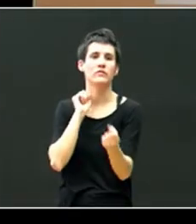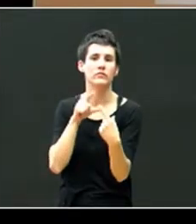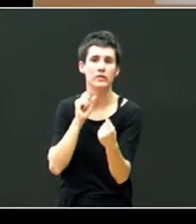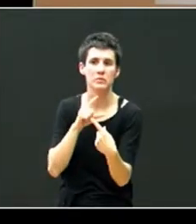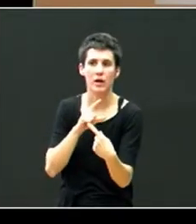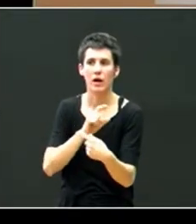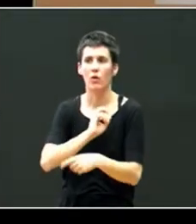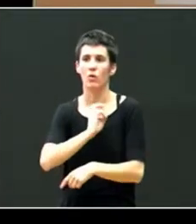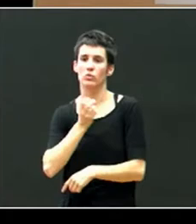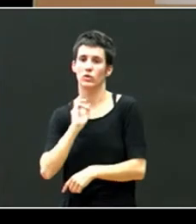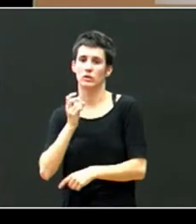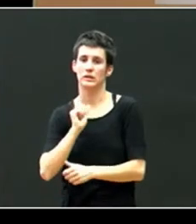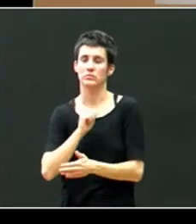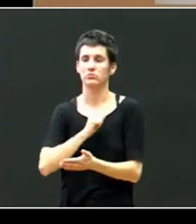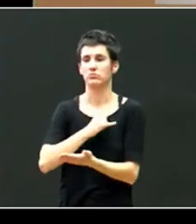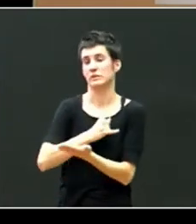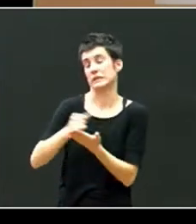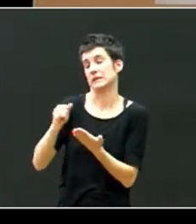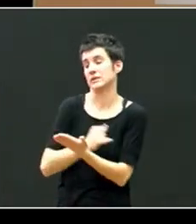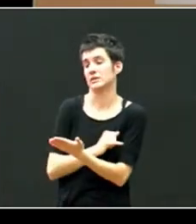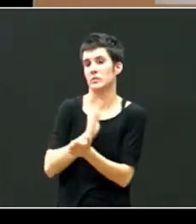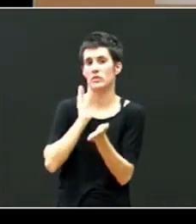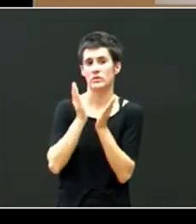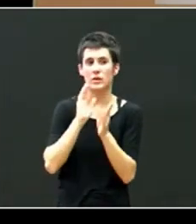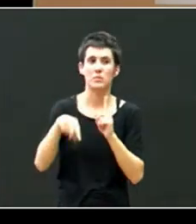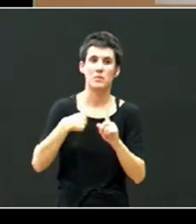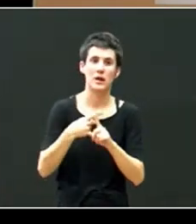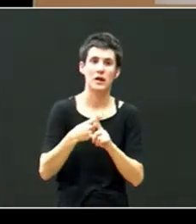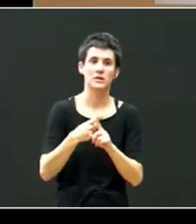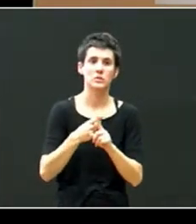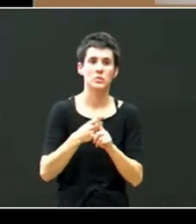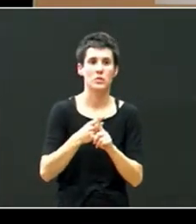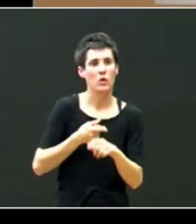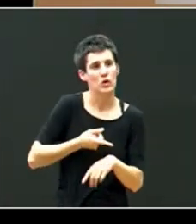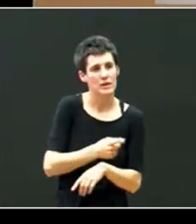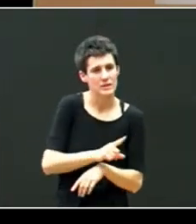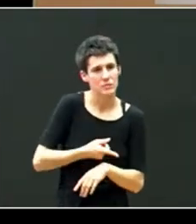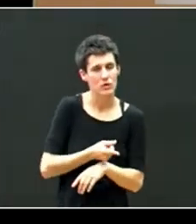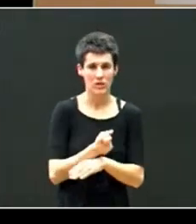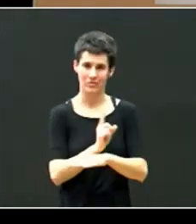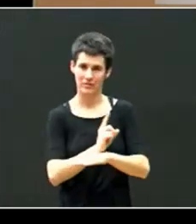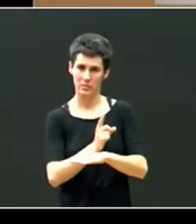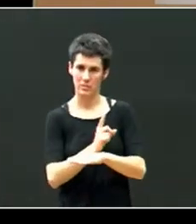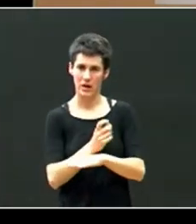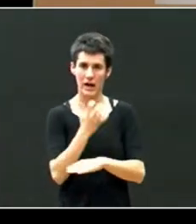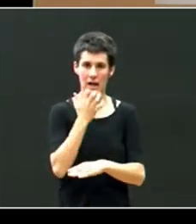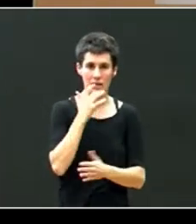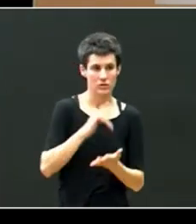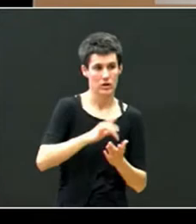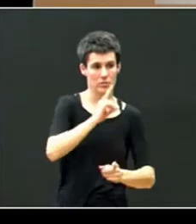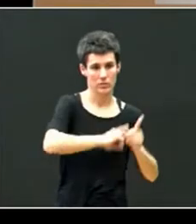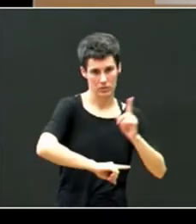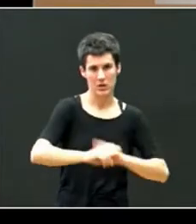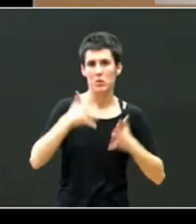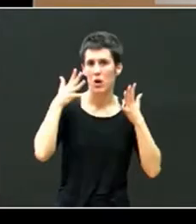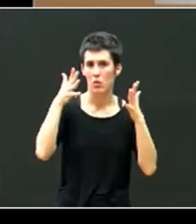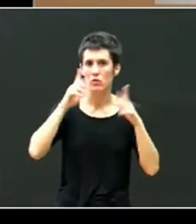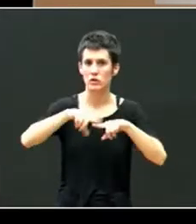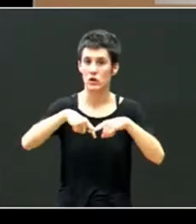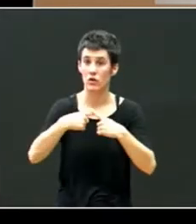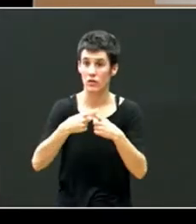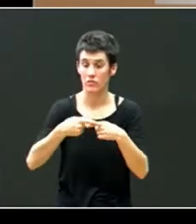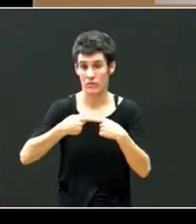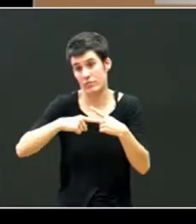terapias son muy importantes todo lo que sea estimulación temprana cuando detectéis estos problemas creo que debéis derivar o animar a las familias a derivar a este tipo de